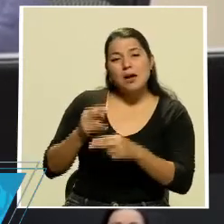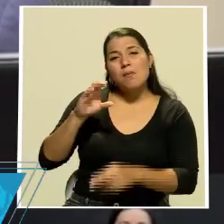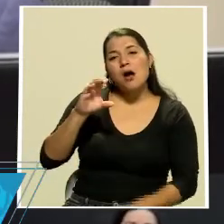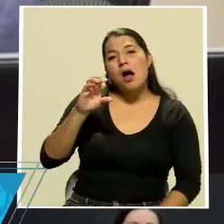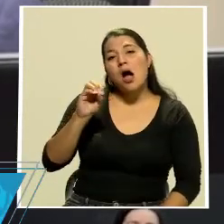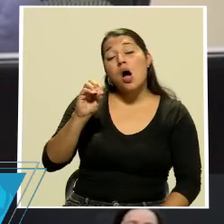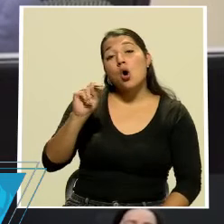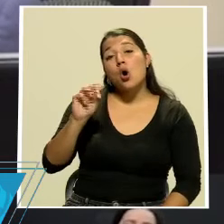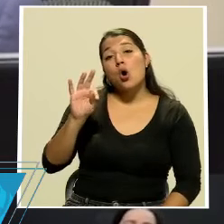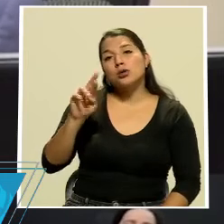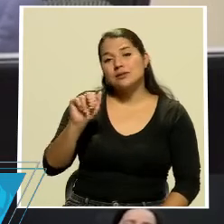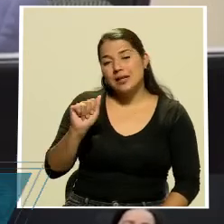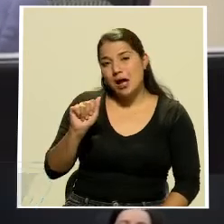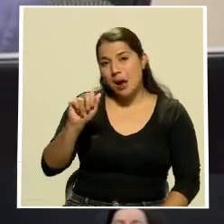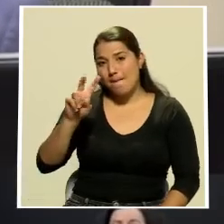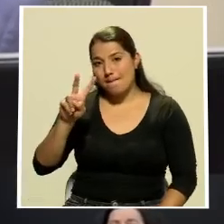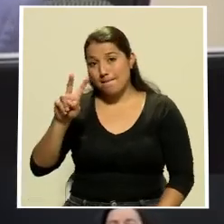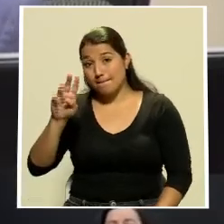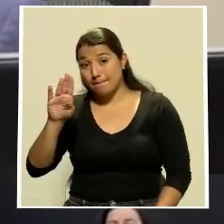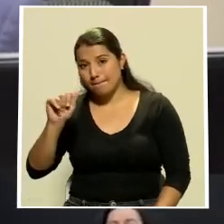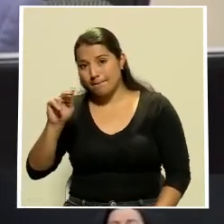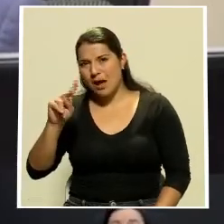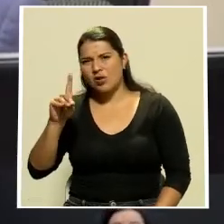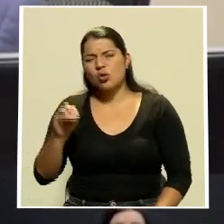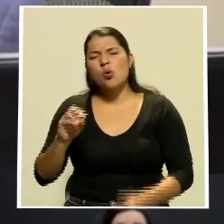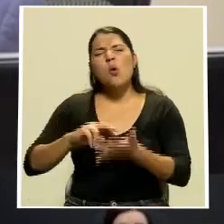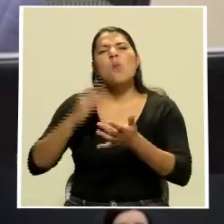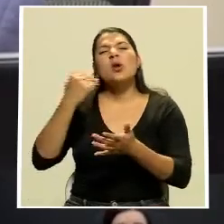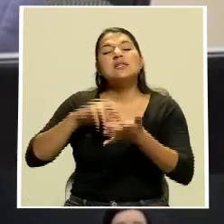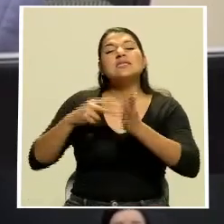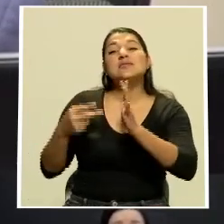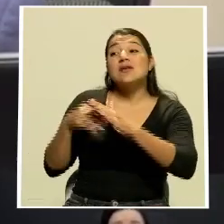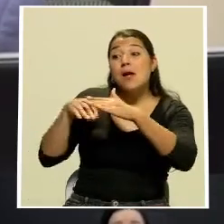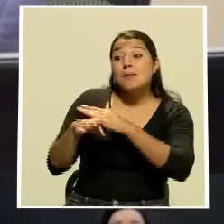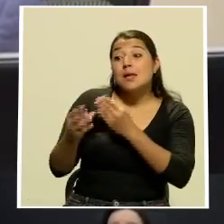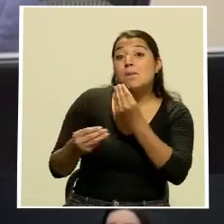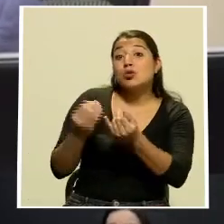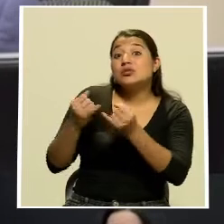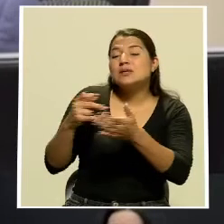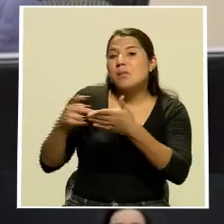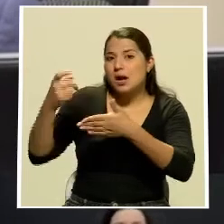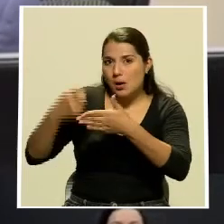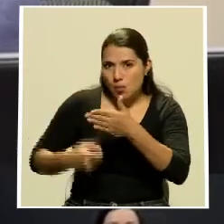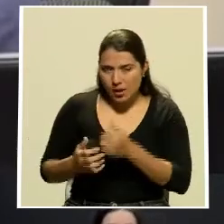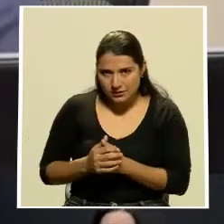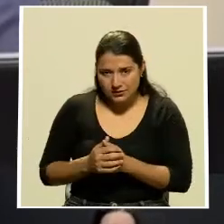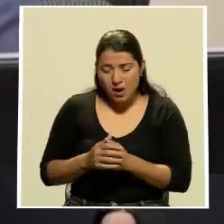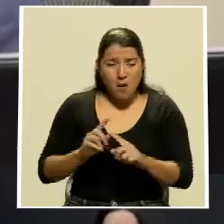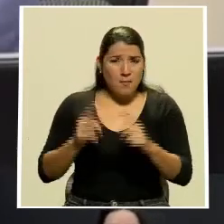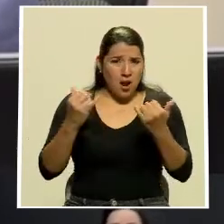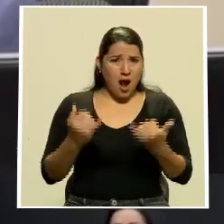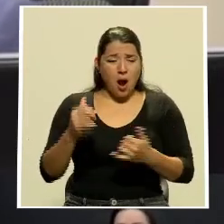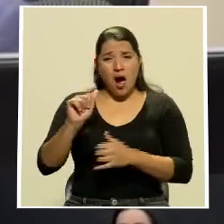inexistentes, porque la dirección de aduana está cómodamente asentada